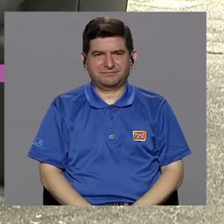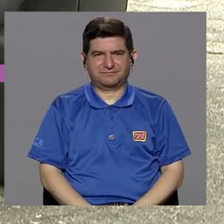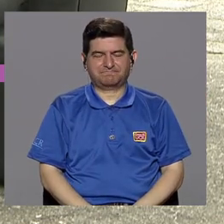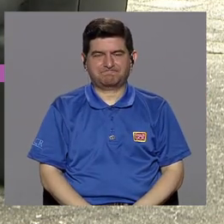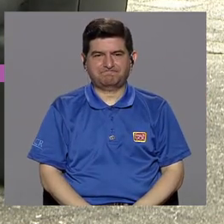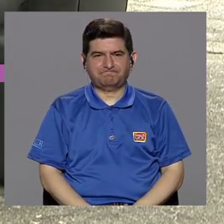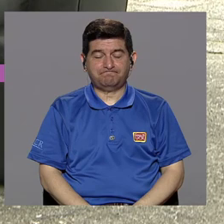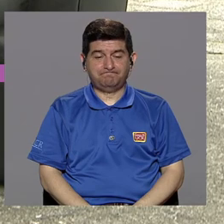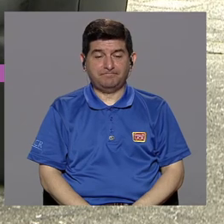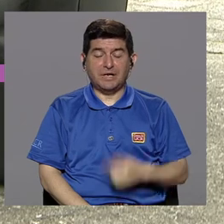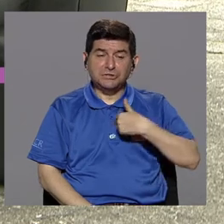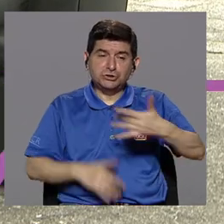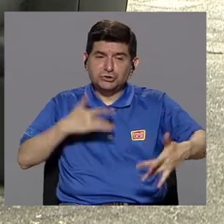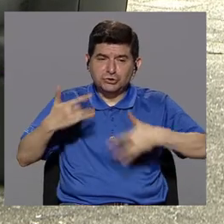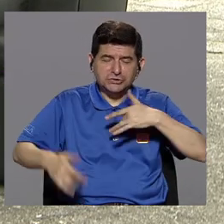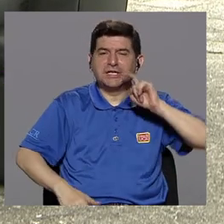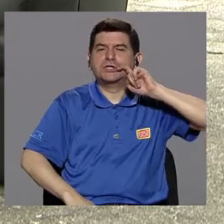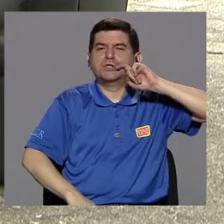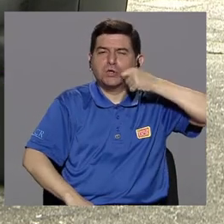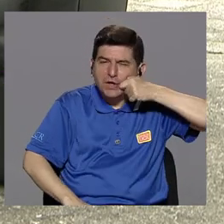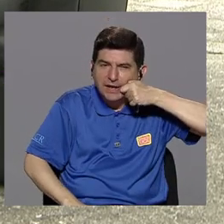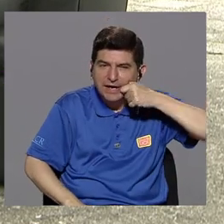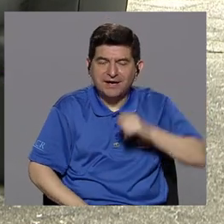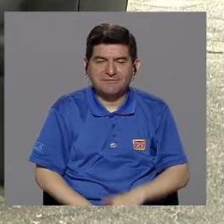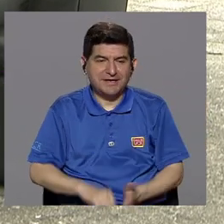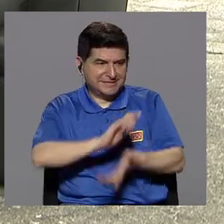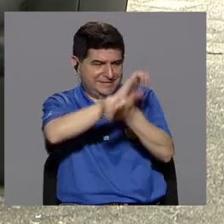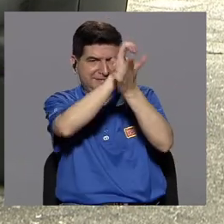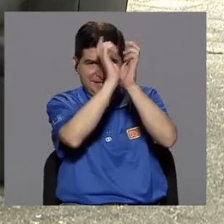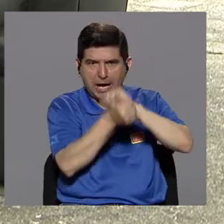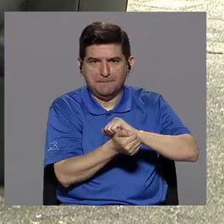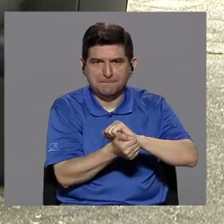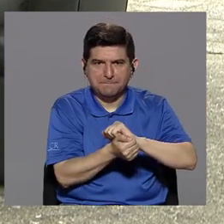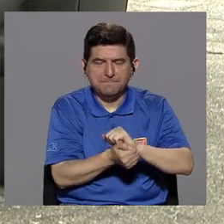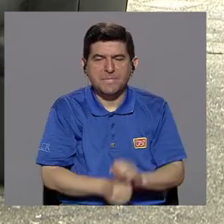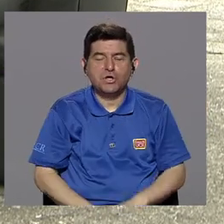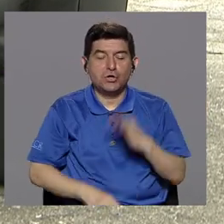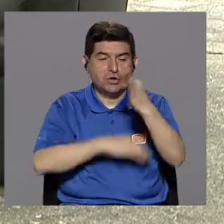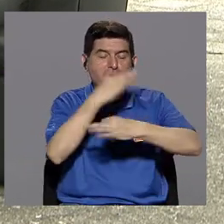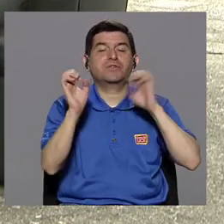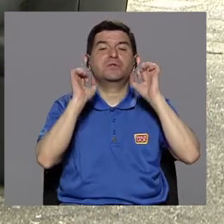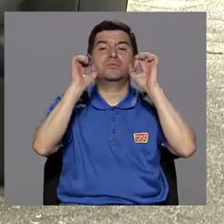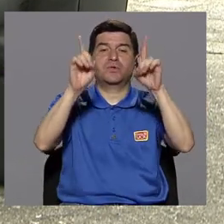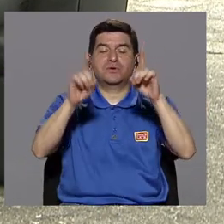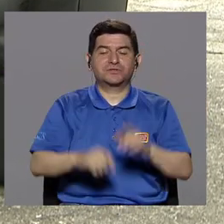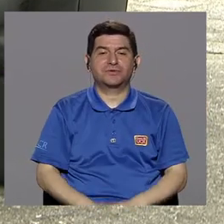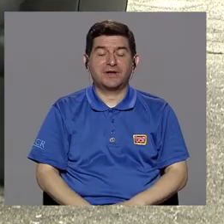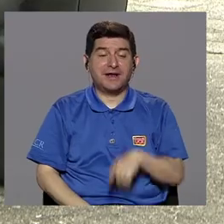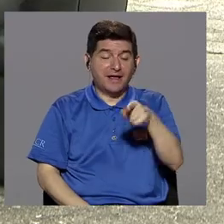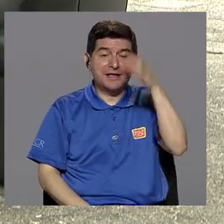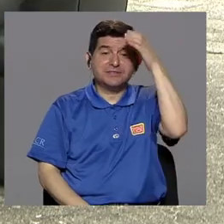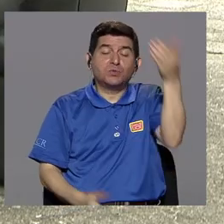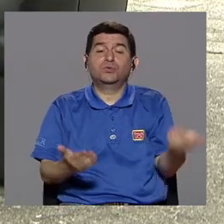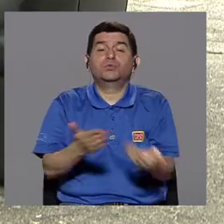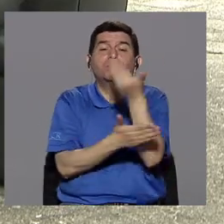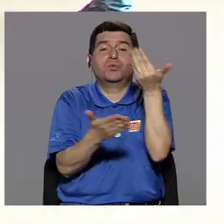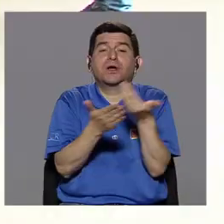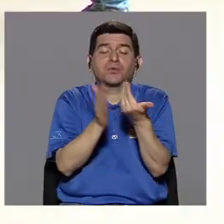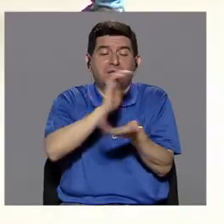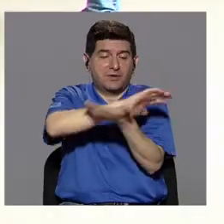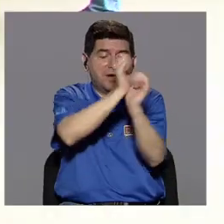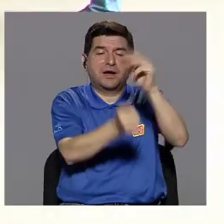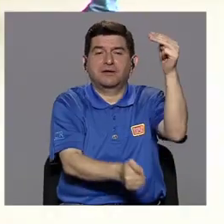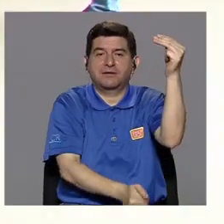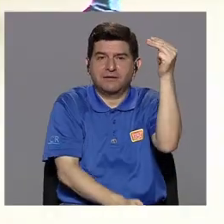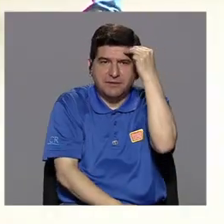siento que la clave tiene que ver con esa transformación que es educativa, es crear esa cultura nueva, ese cambio de mentalidad,